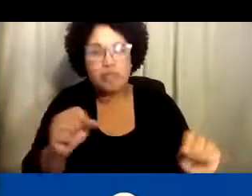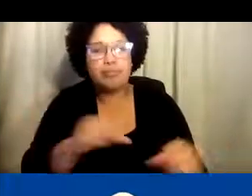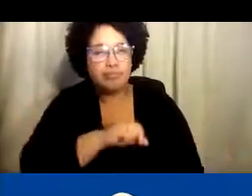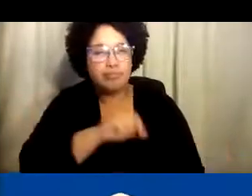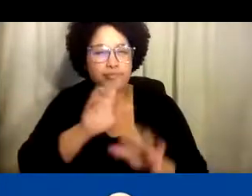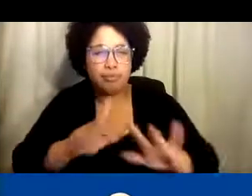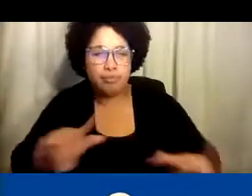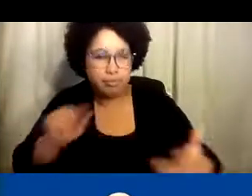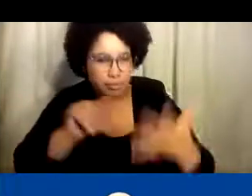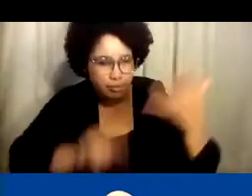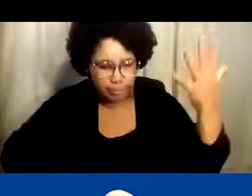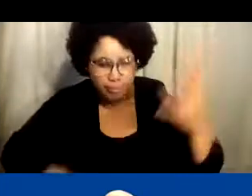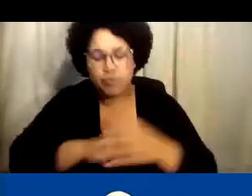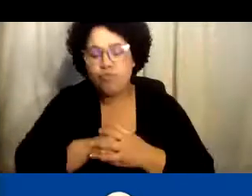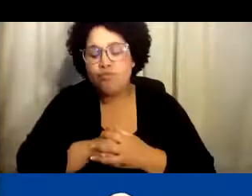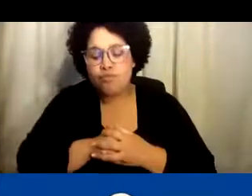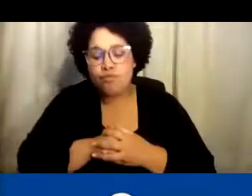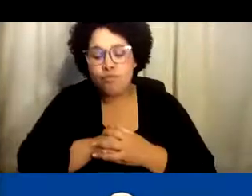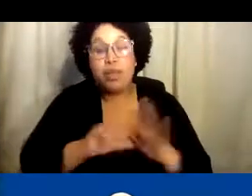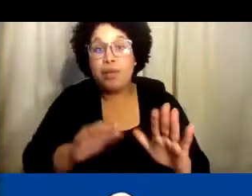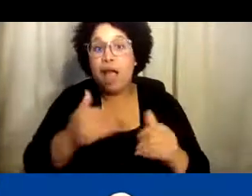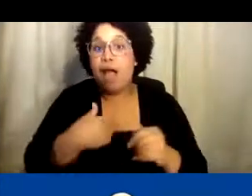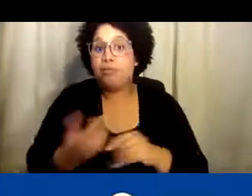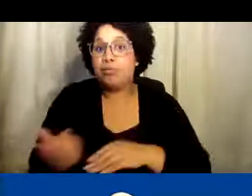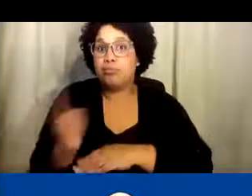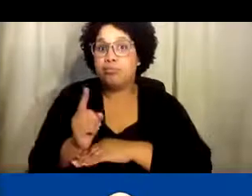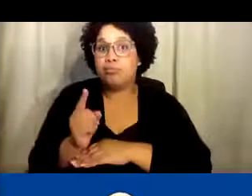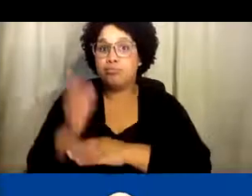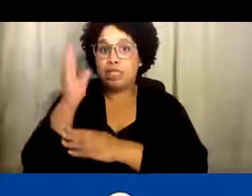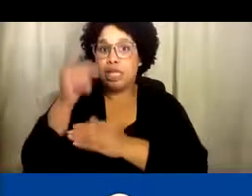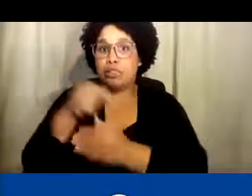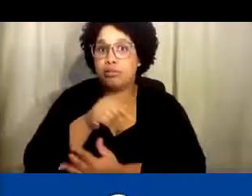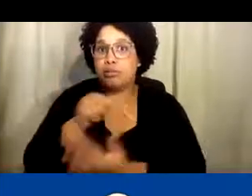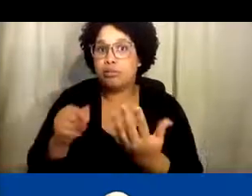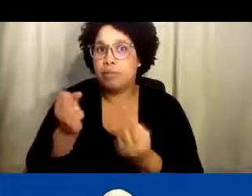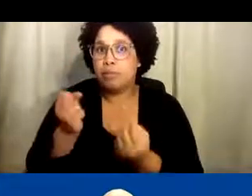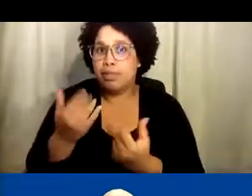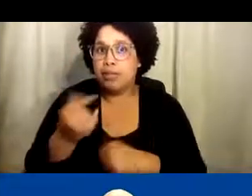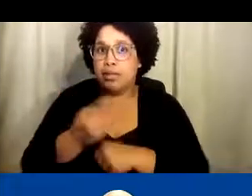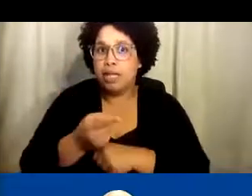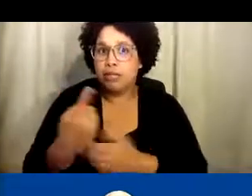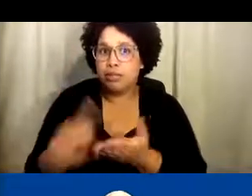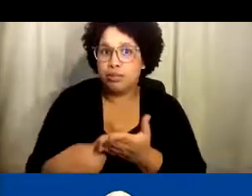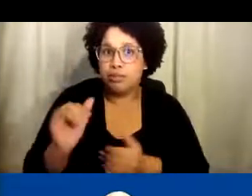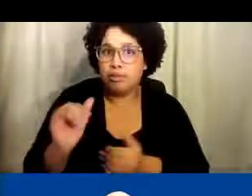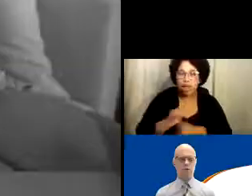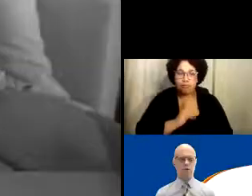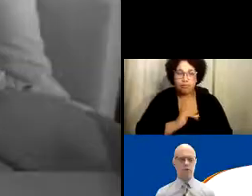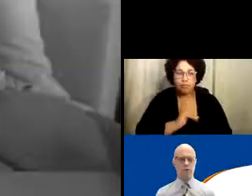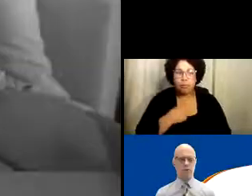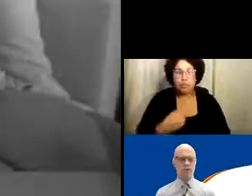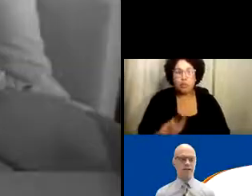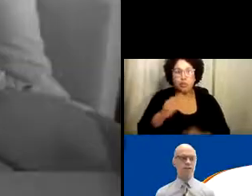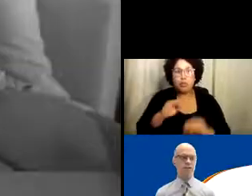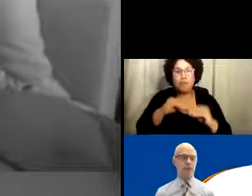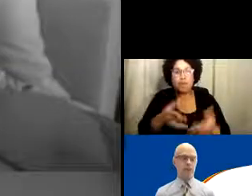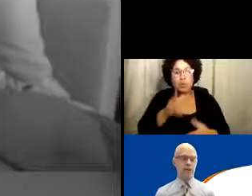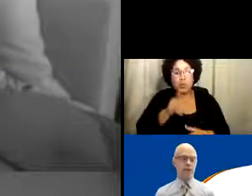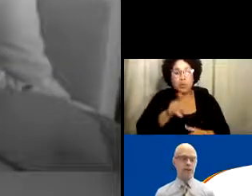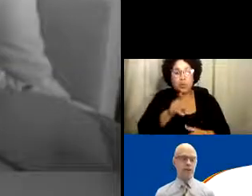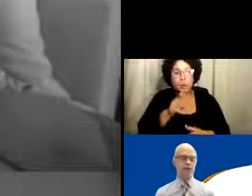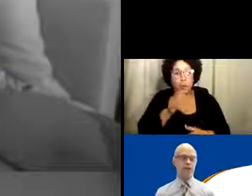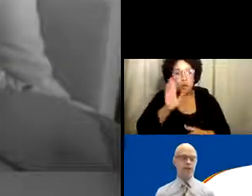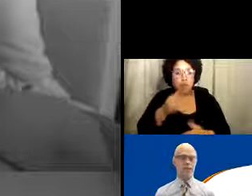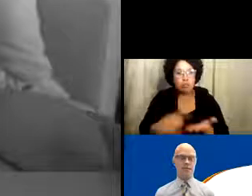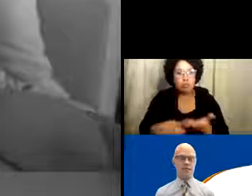o le den atención a preocupaciones, claro, y protocolos de cuidado y salud. Así que tenemos a varios presentadores y